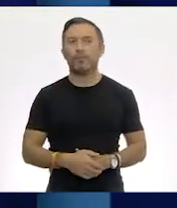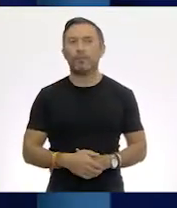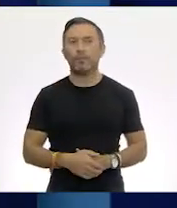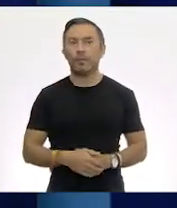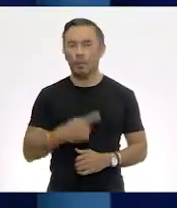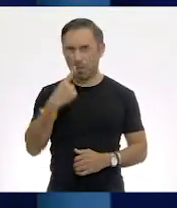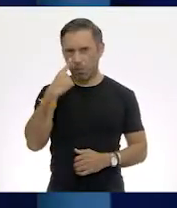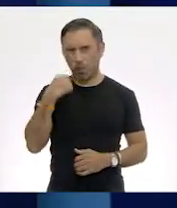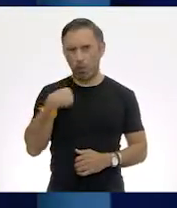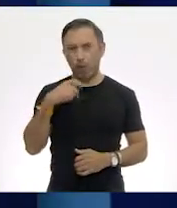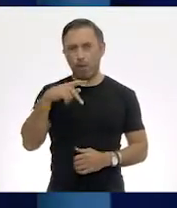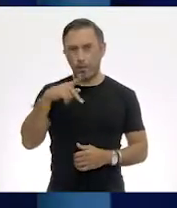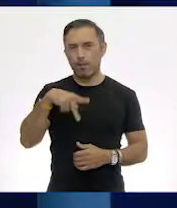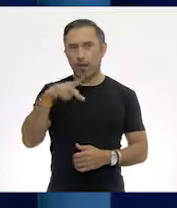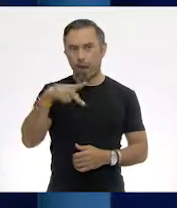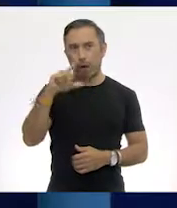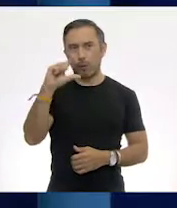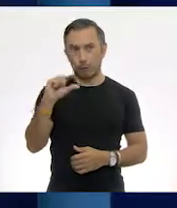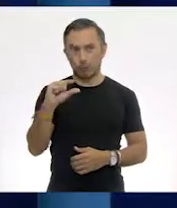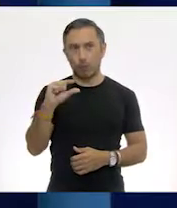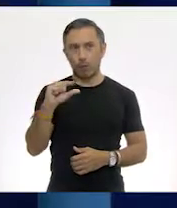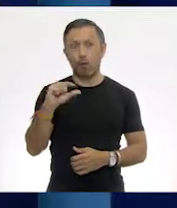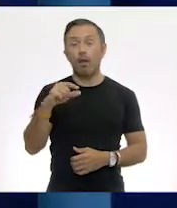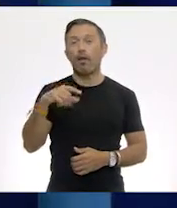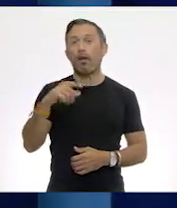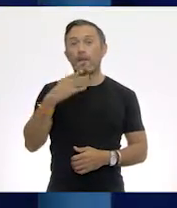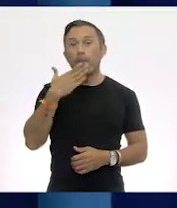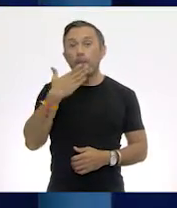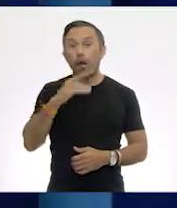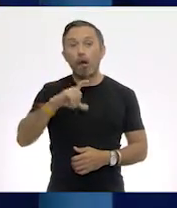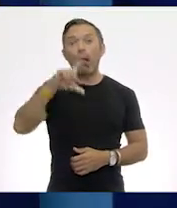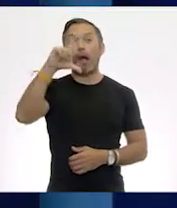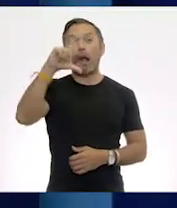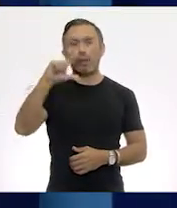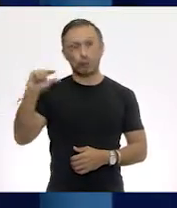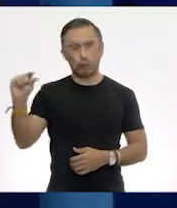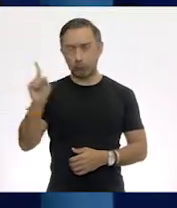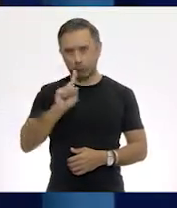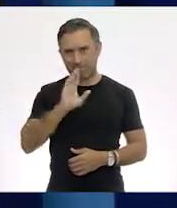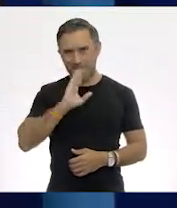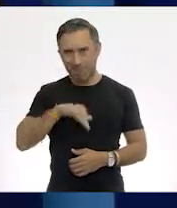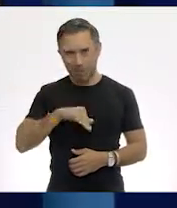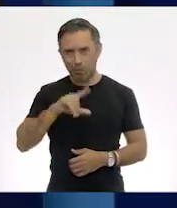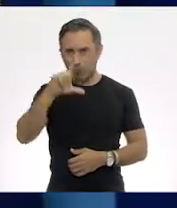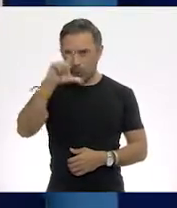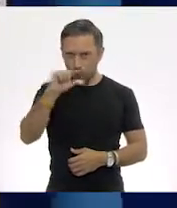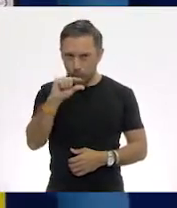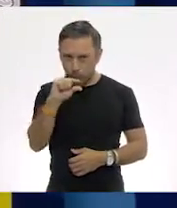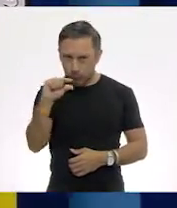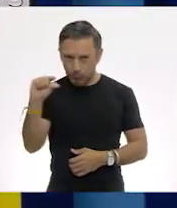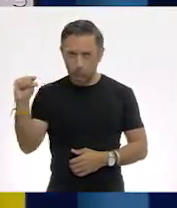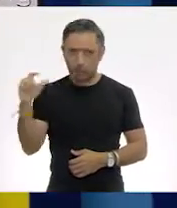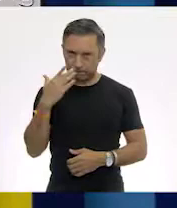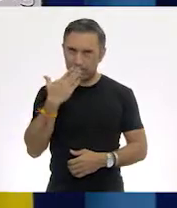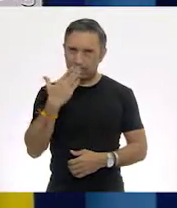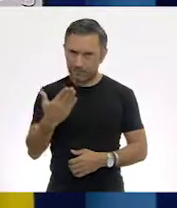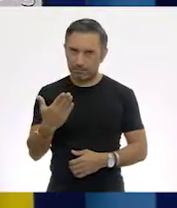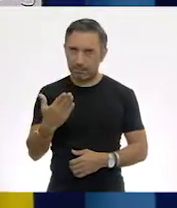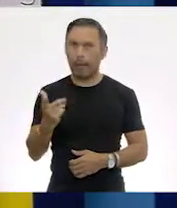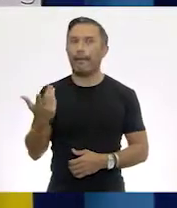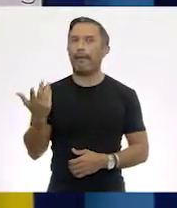minúscula porque lo correcto es que sea una minúscula. Ah, interesante. Muy bien.